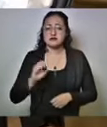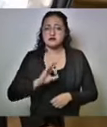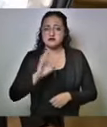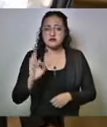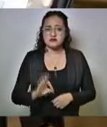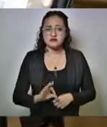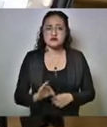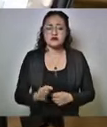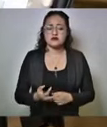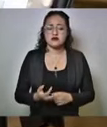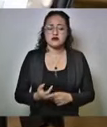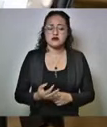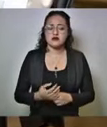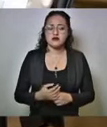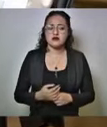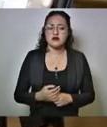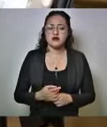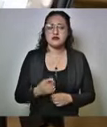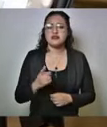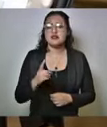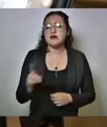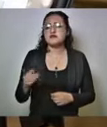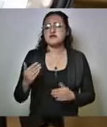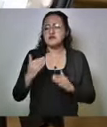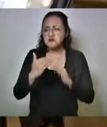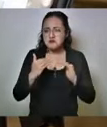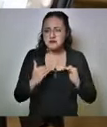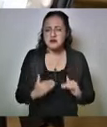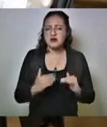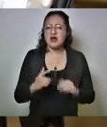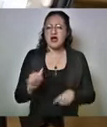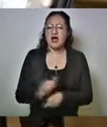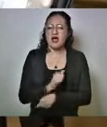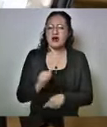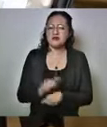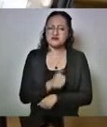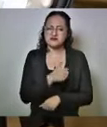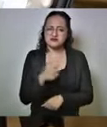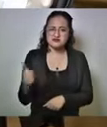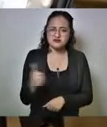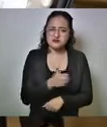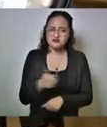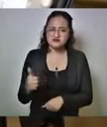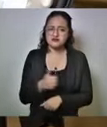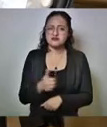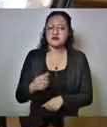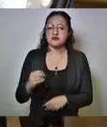de esa disminución de su movilidad. Estamos,